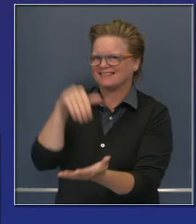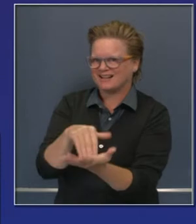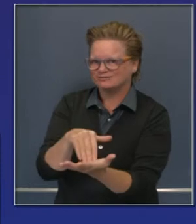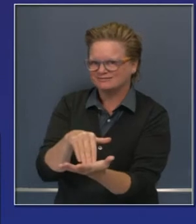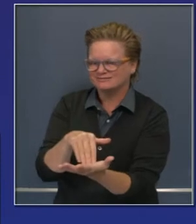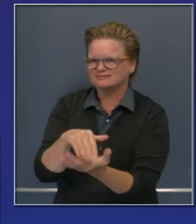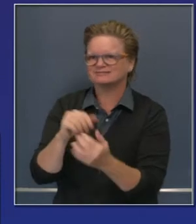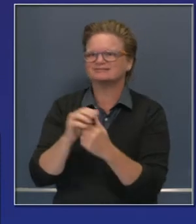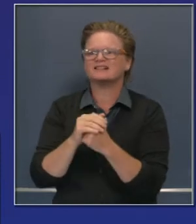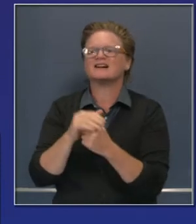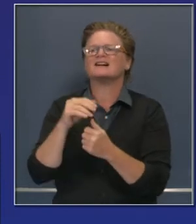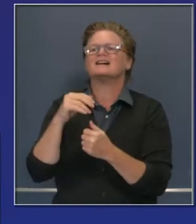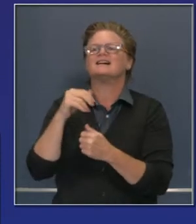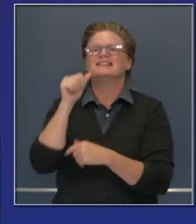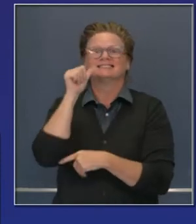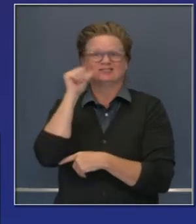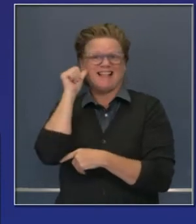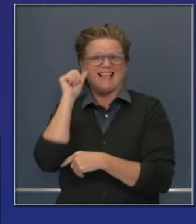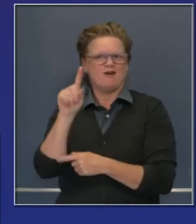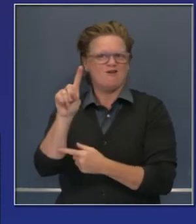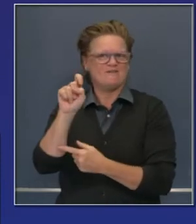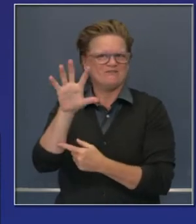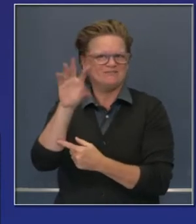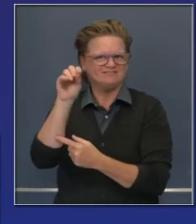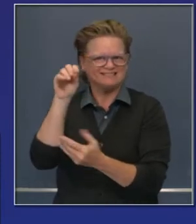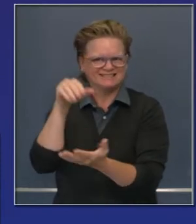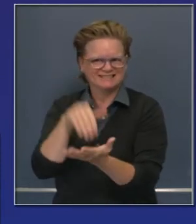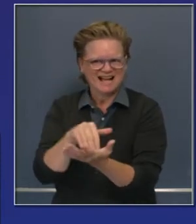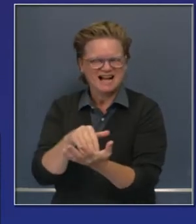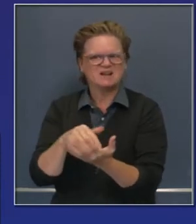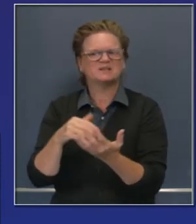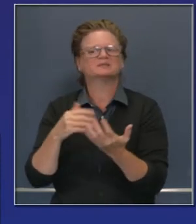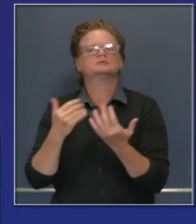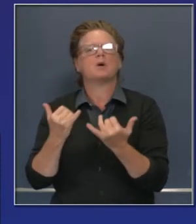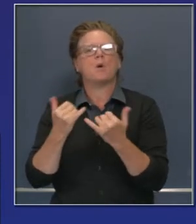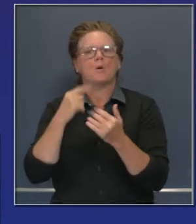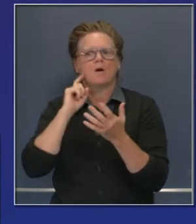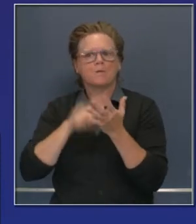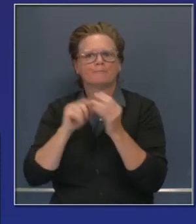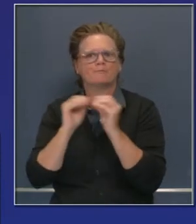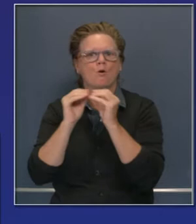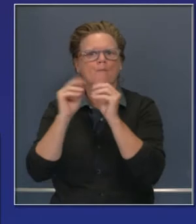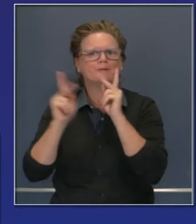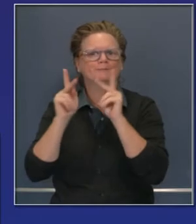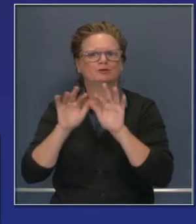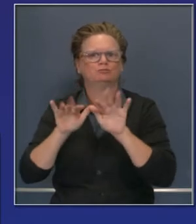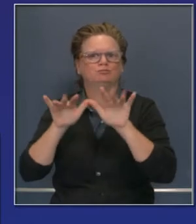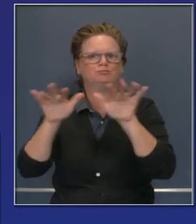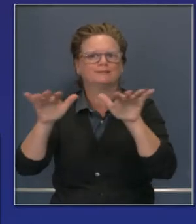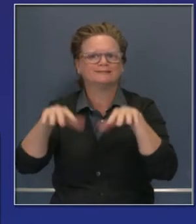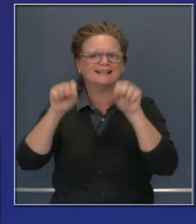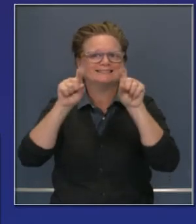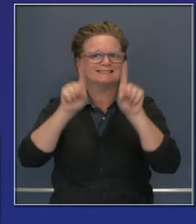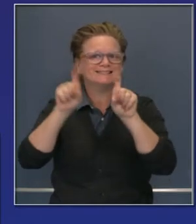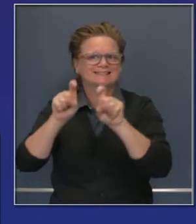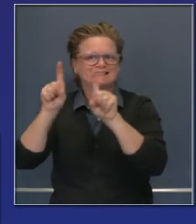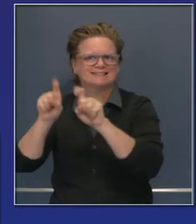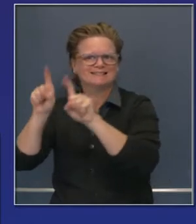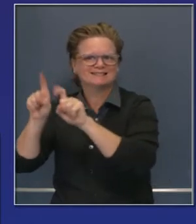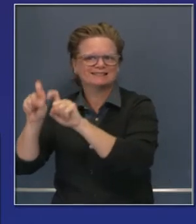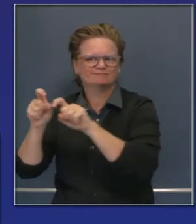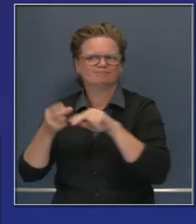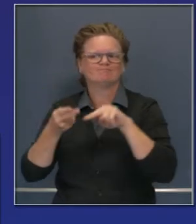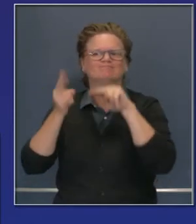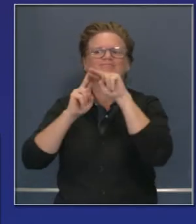el domingo. Pueden ver que el promedio de 7 días de pruebas diarias ascienden a donde estábamos antes de los